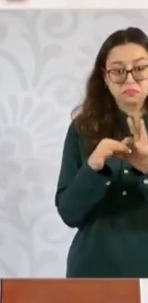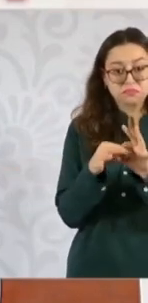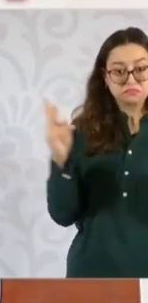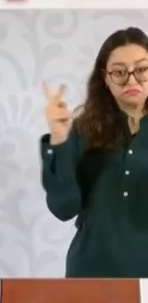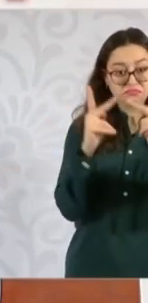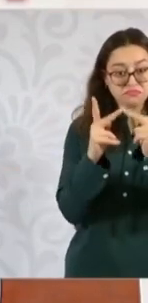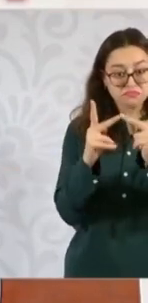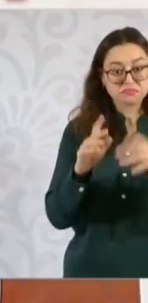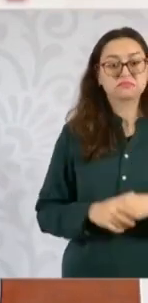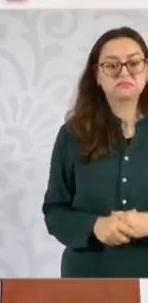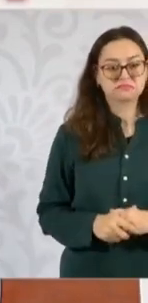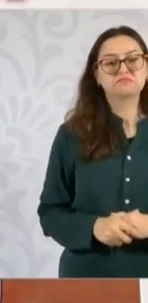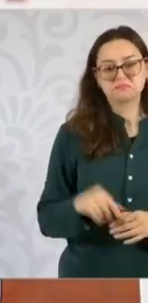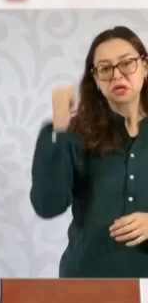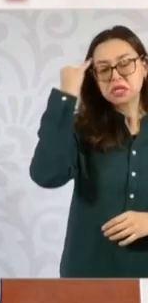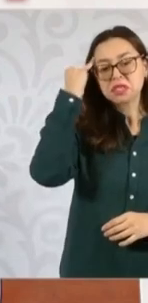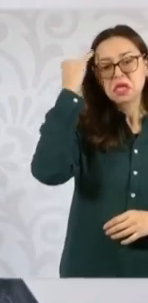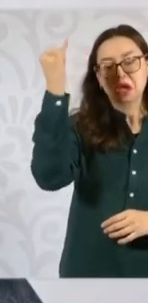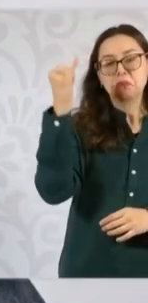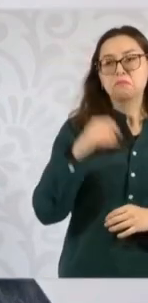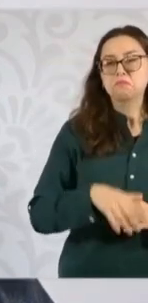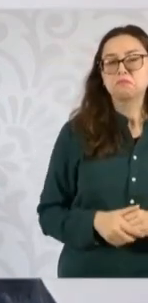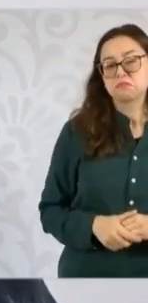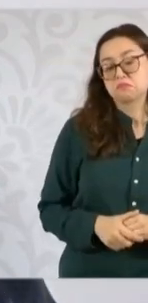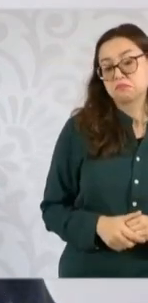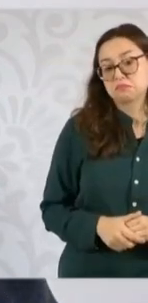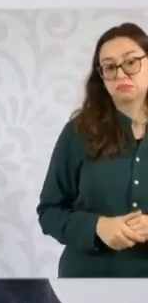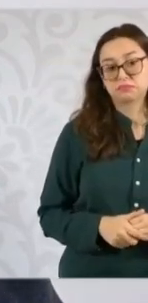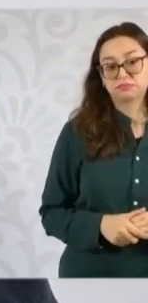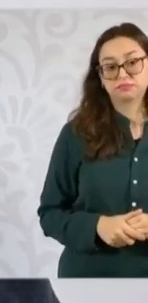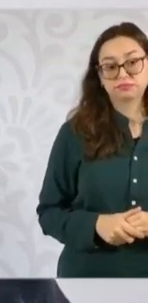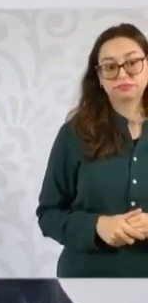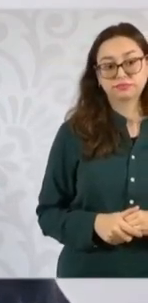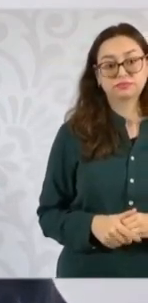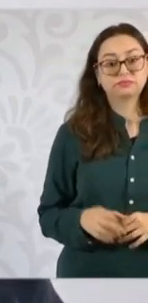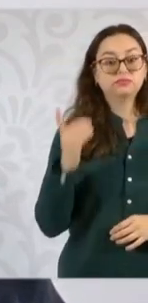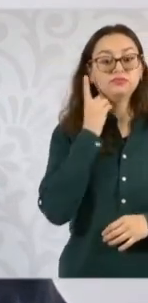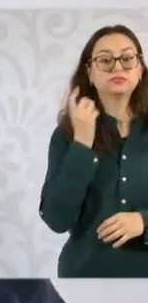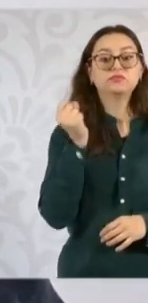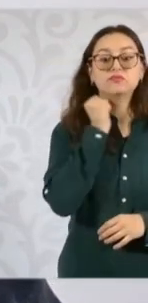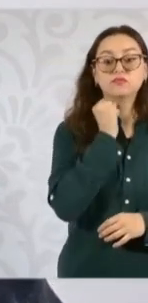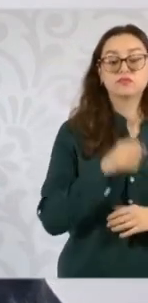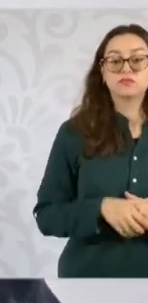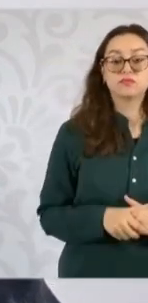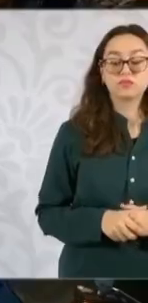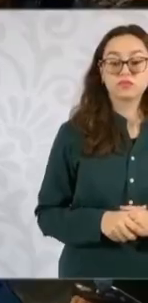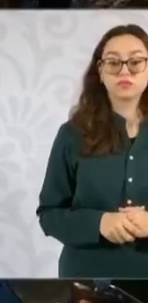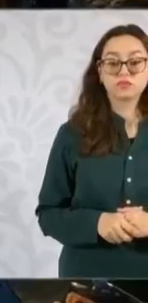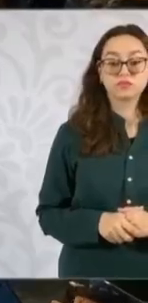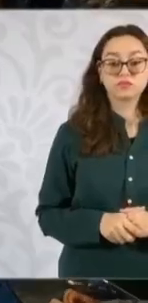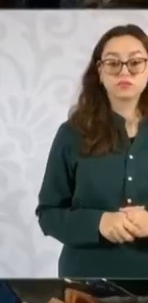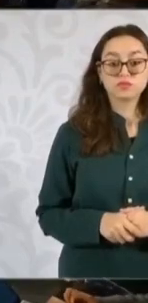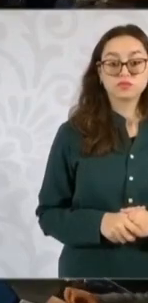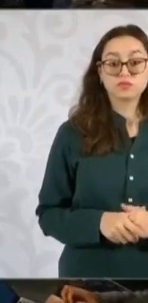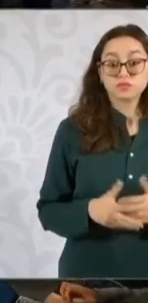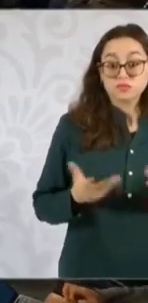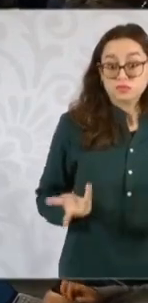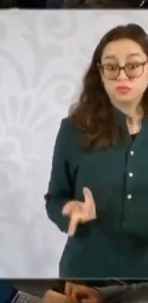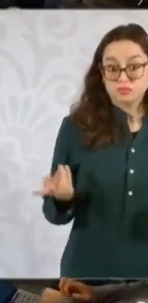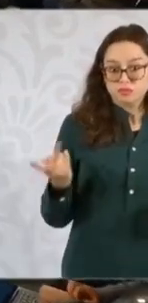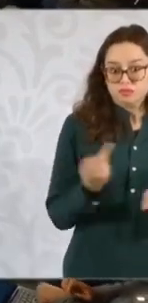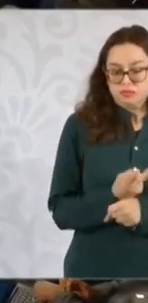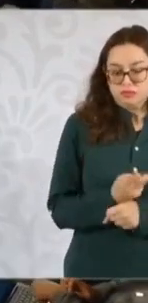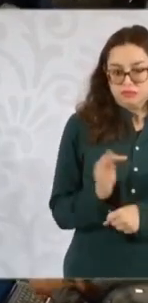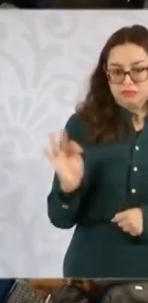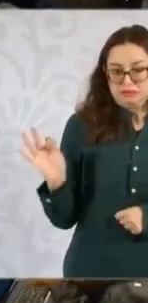una iniciativa de diputados y senadores. ¿Esto no deja desprotegida a la población en caso